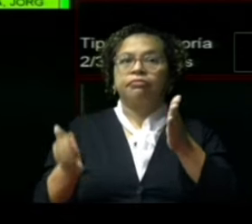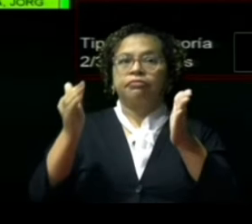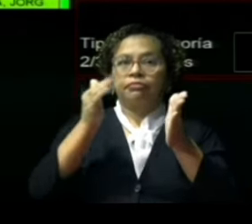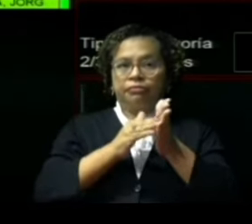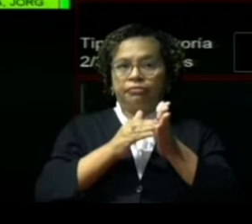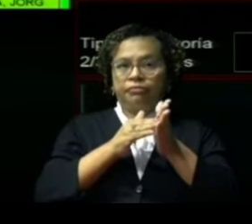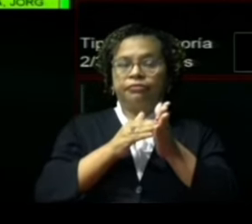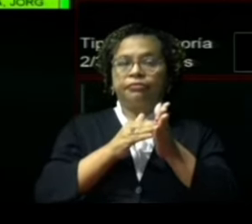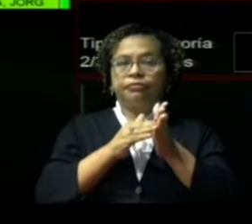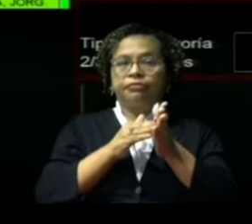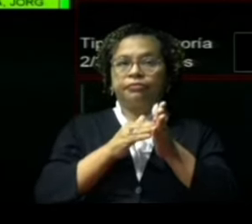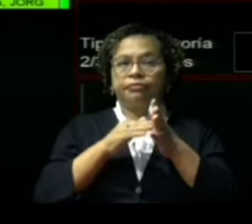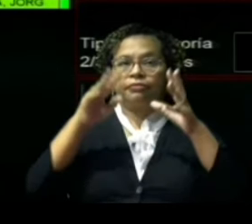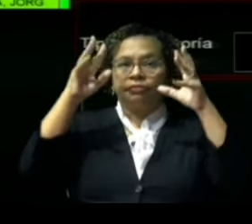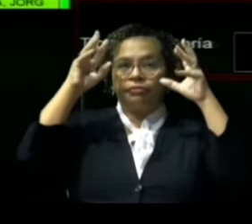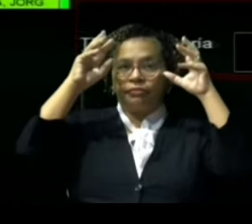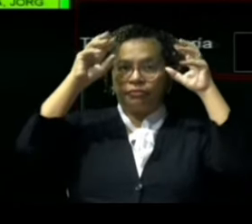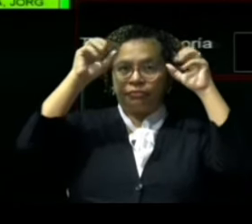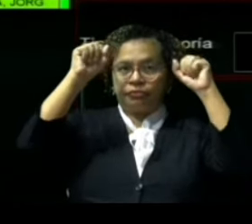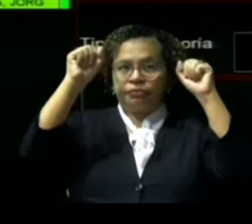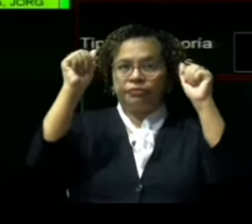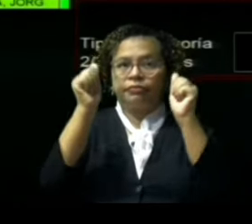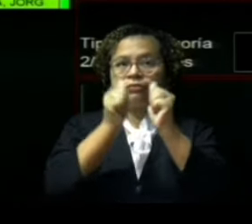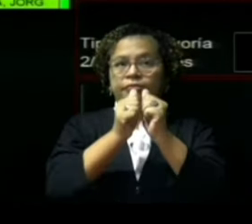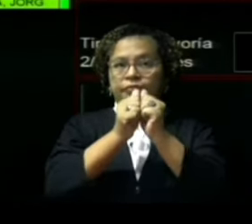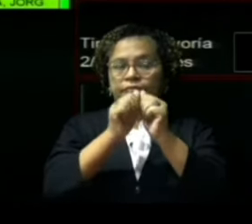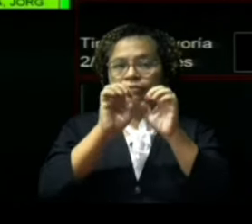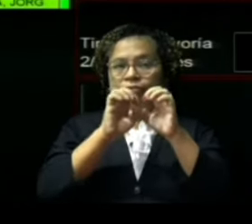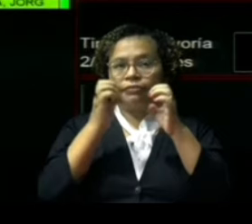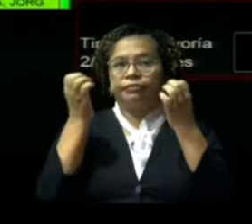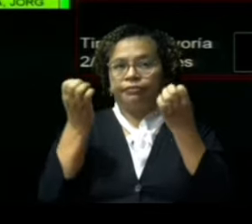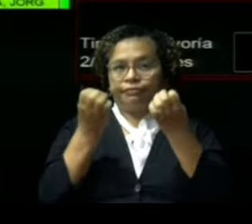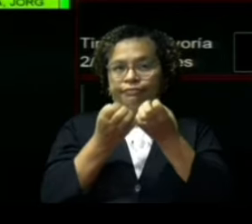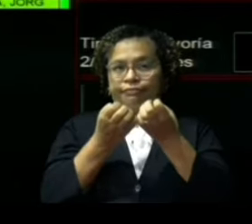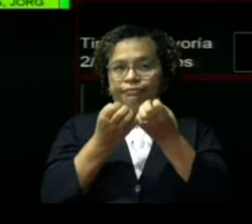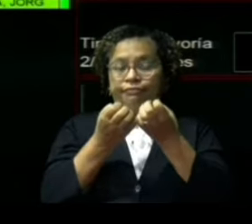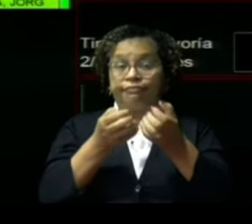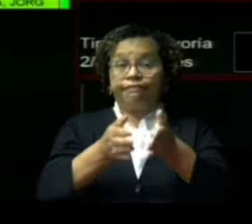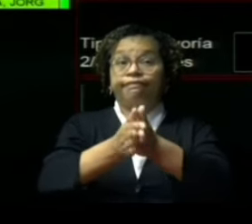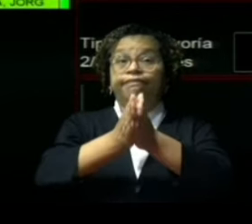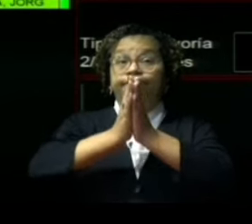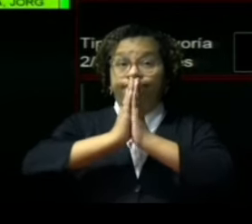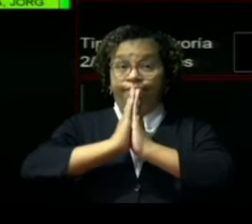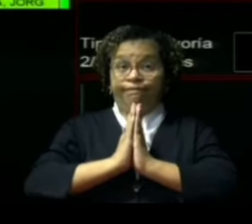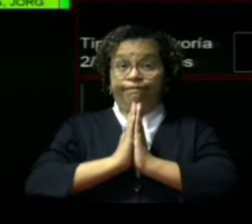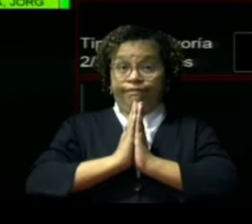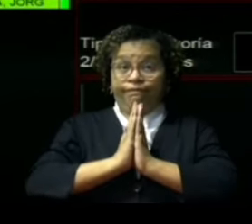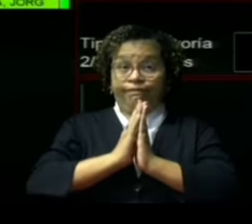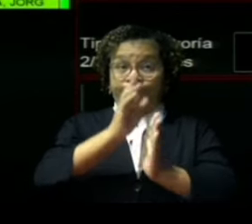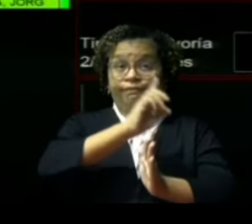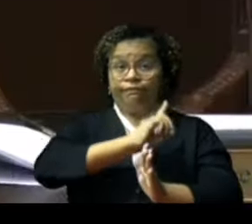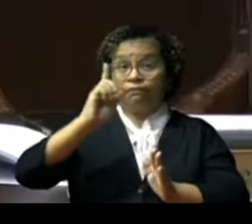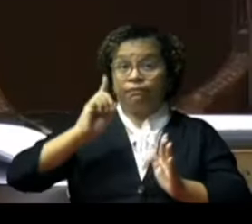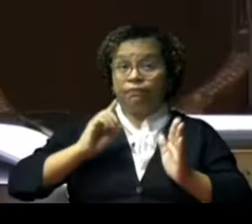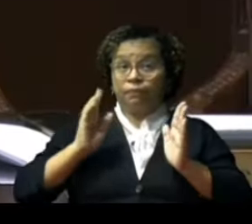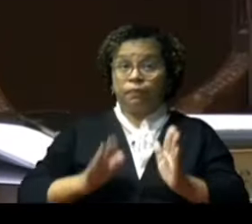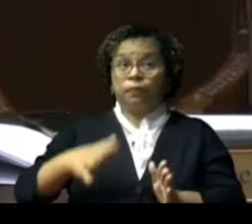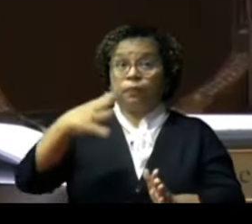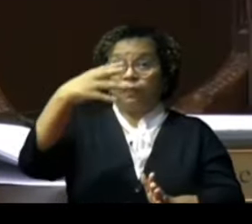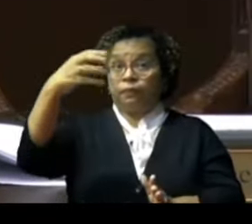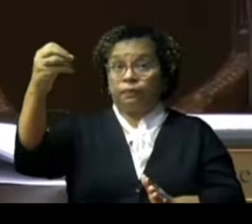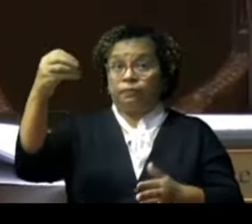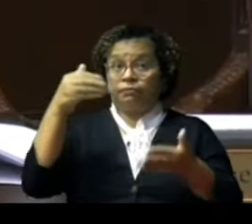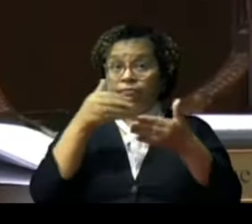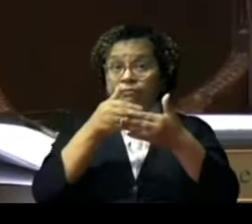Pido a los diputados que nos quedemos un momentito, que estamos terminando. Nos queda un proyecto. ¿Sí o no?